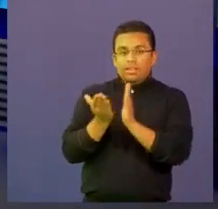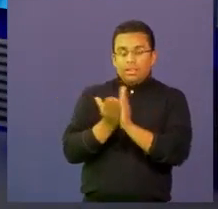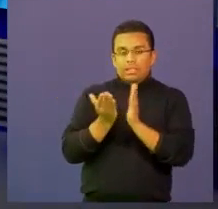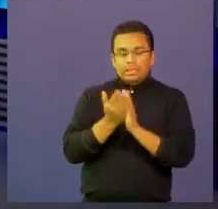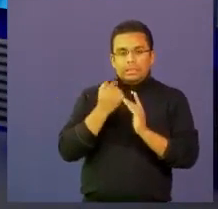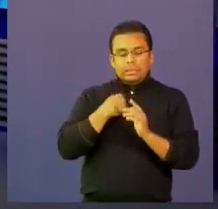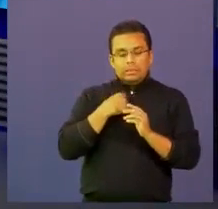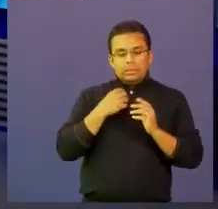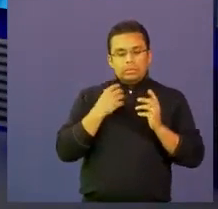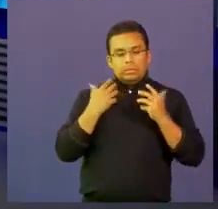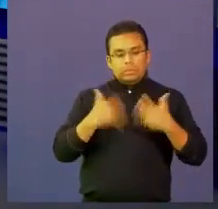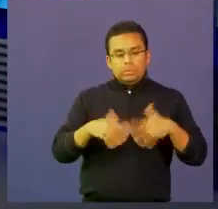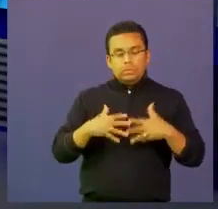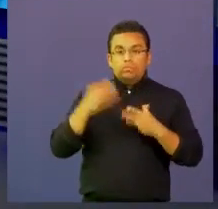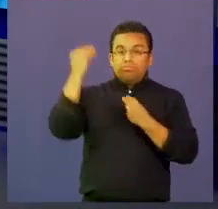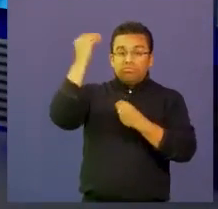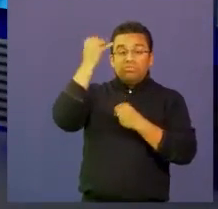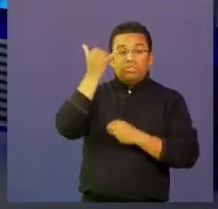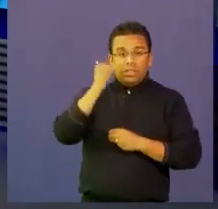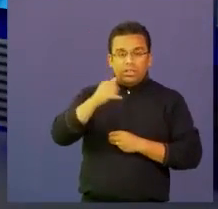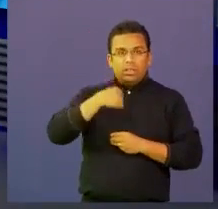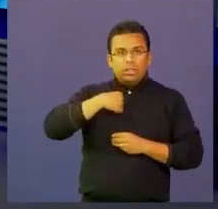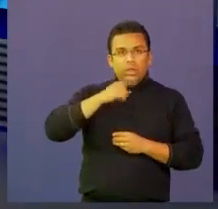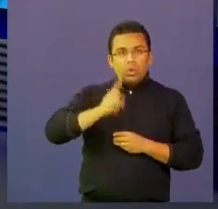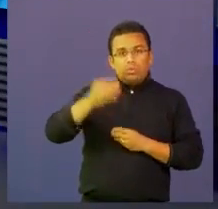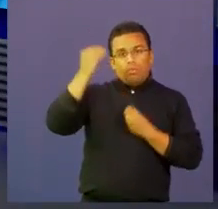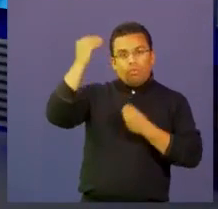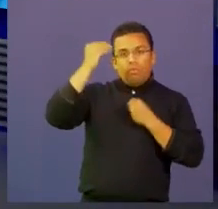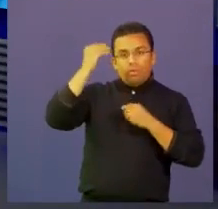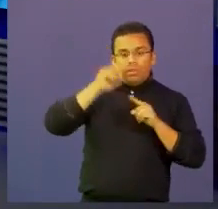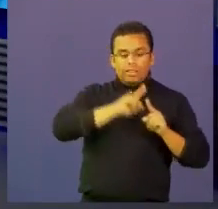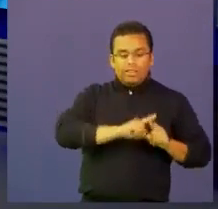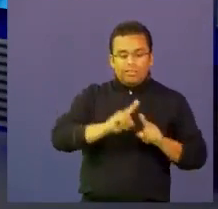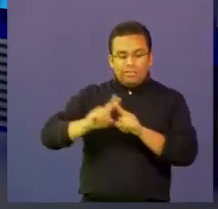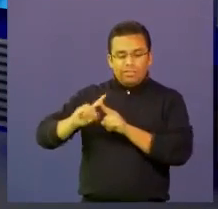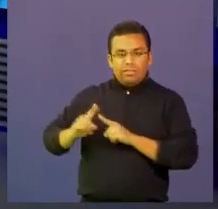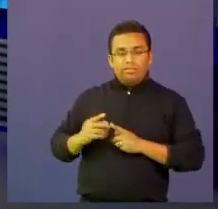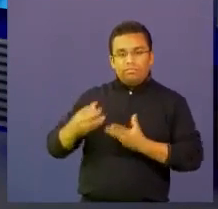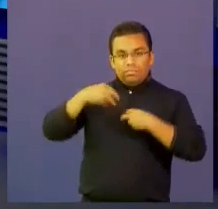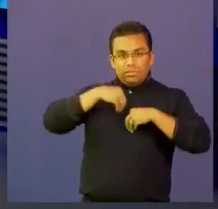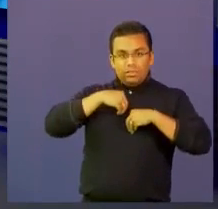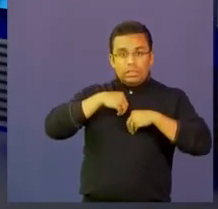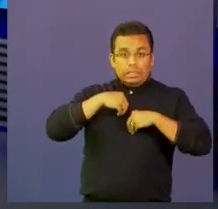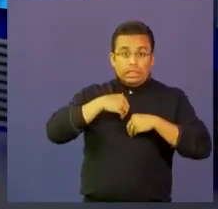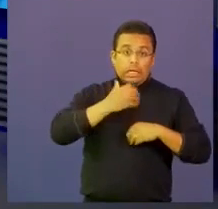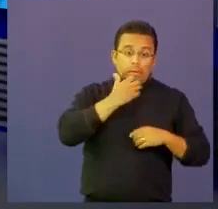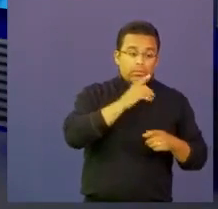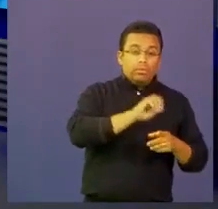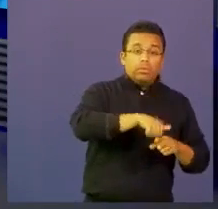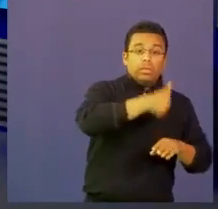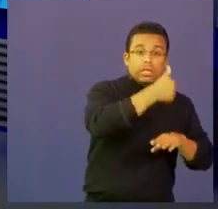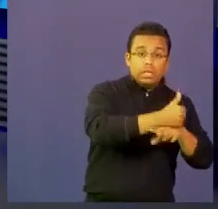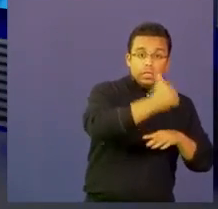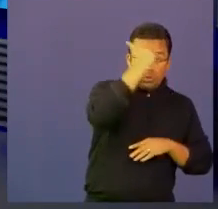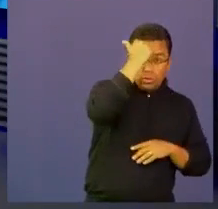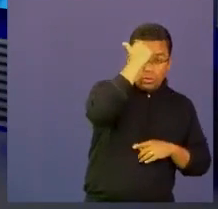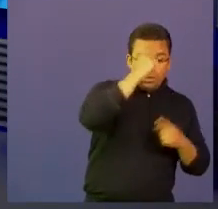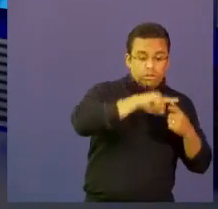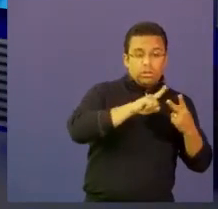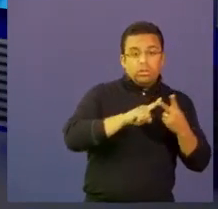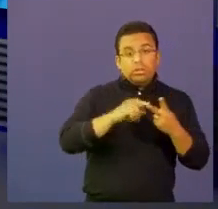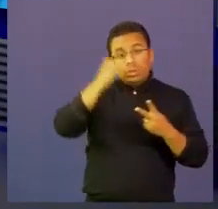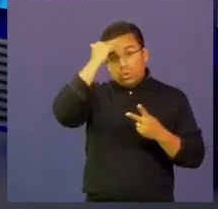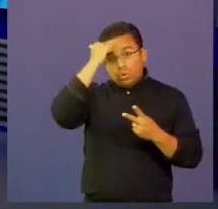este momento tenemos una formación diversa. Es decir, estamos formando directivos docentes, estamos formando docentes de